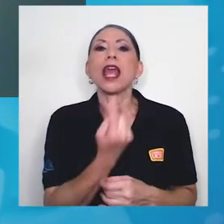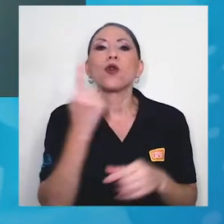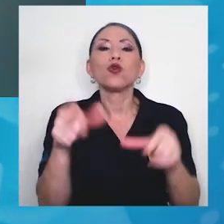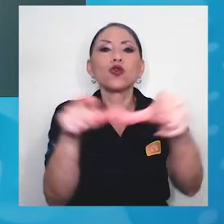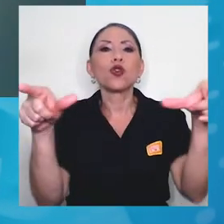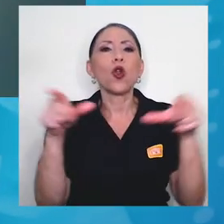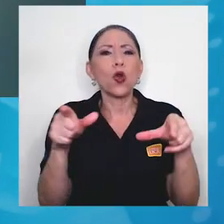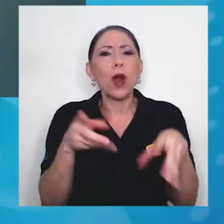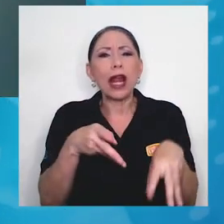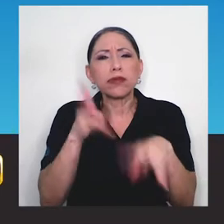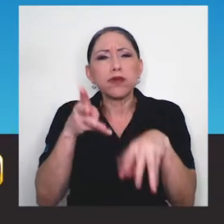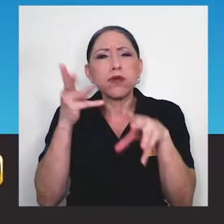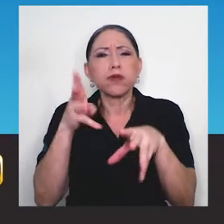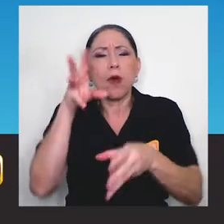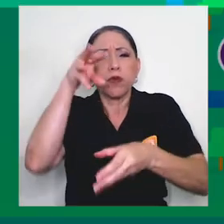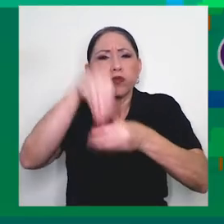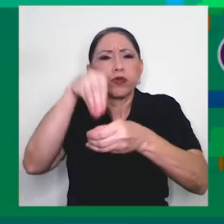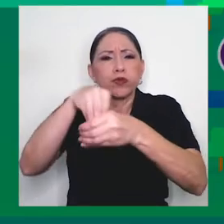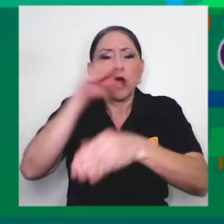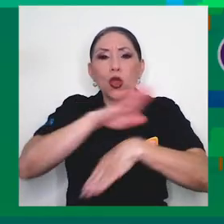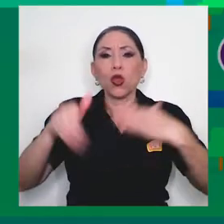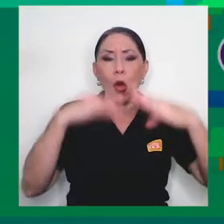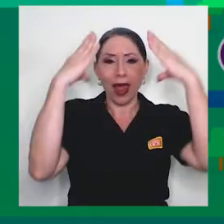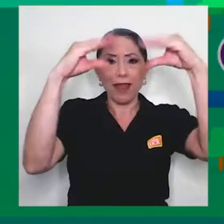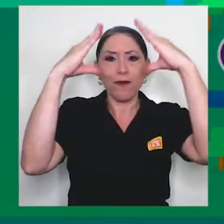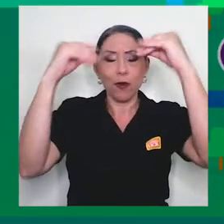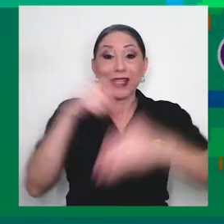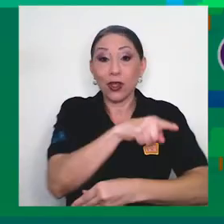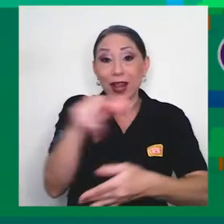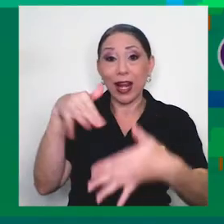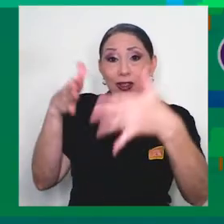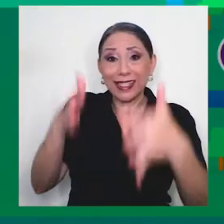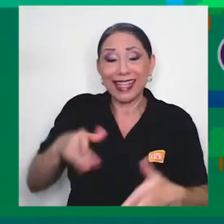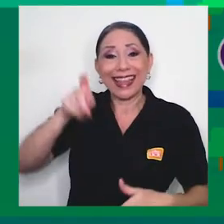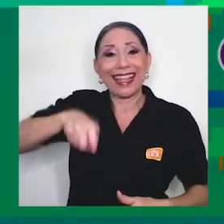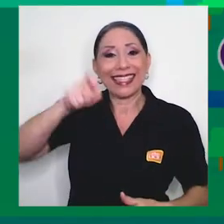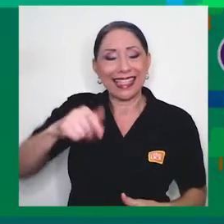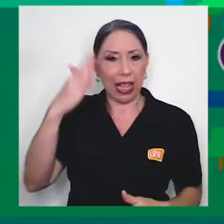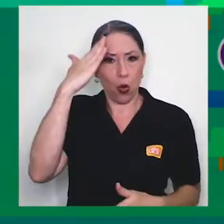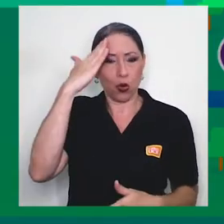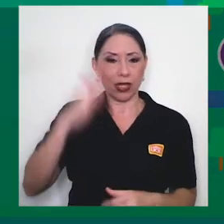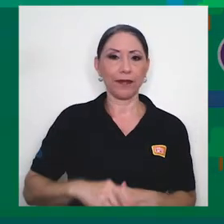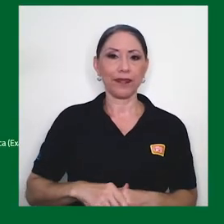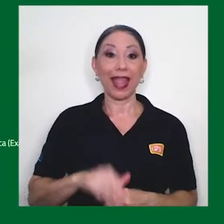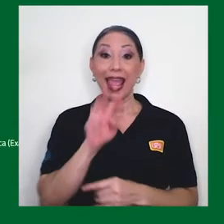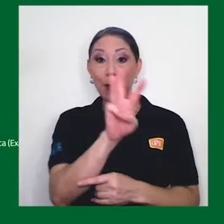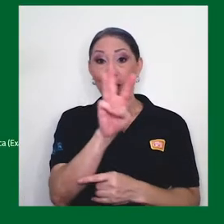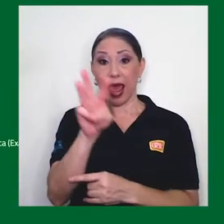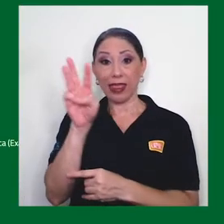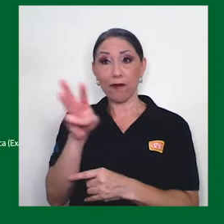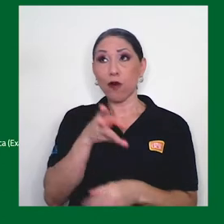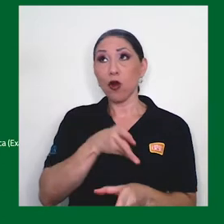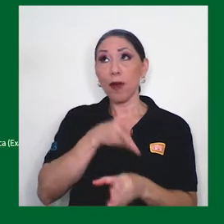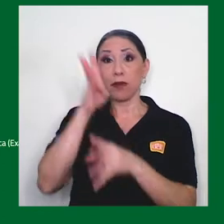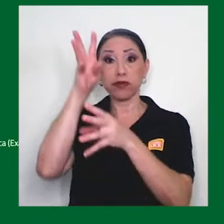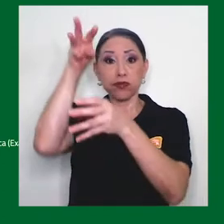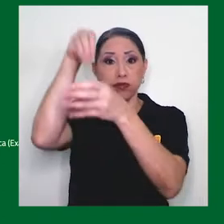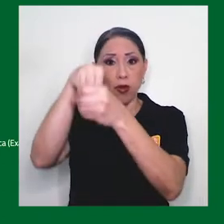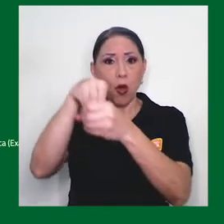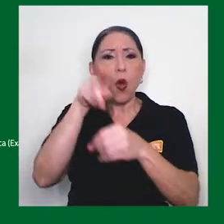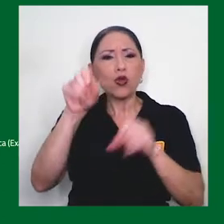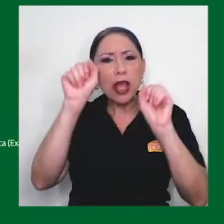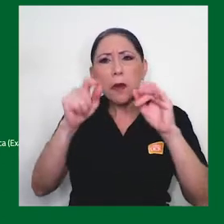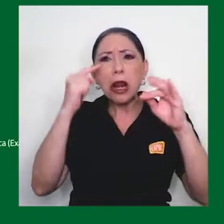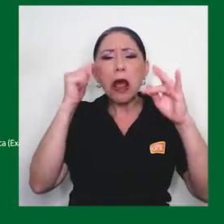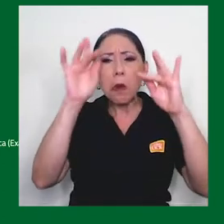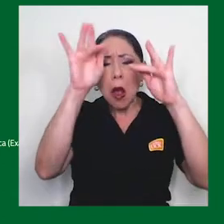la información que la población aspirante necesita conocer en los procesos. En la plataforma usted podrá encontrar los